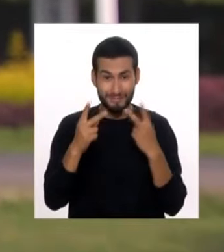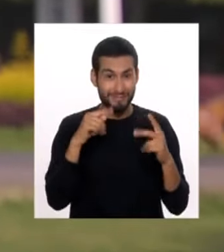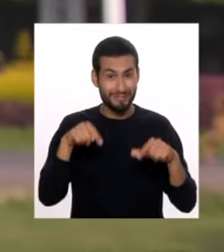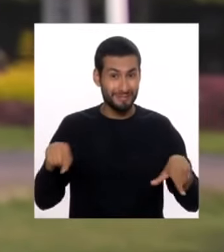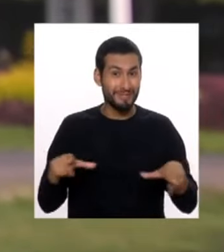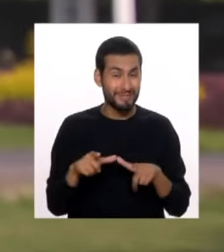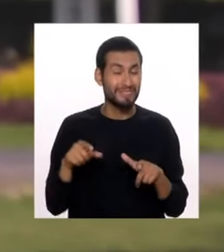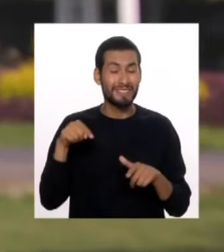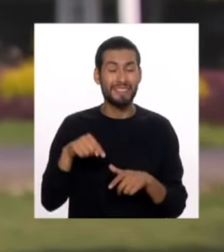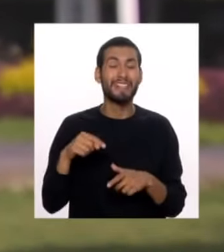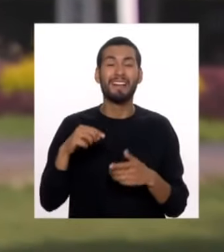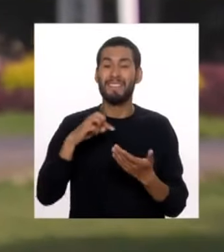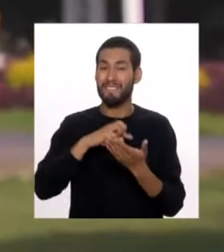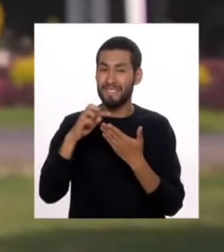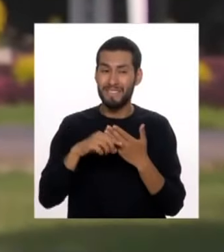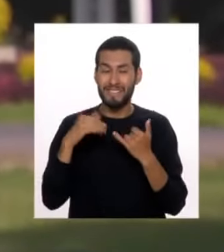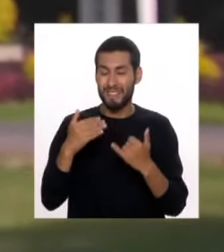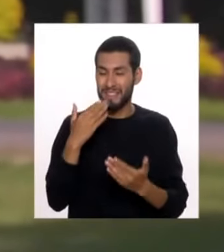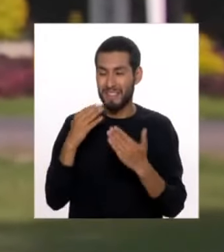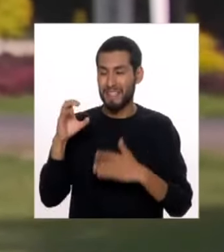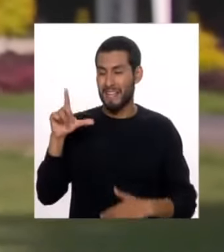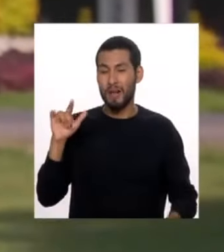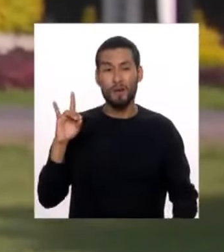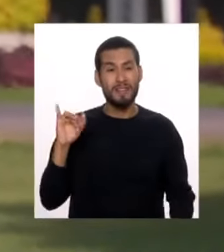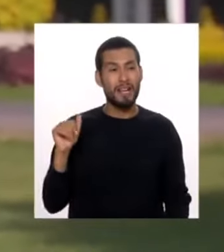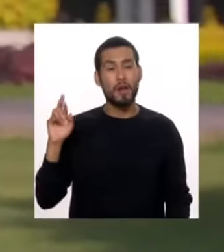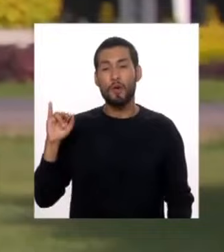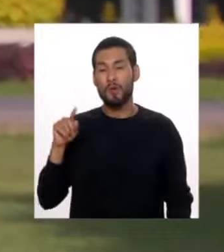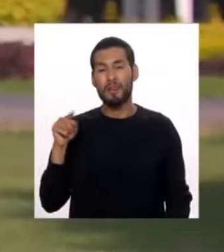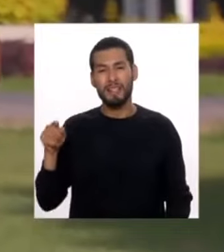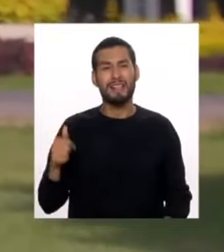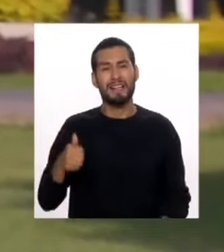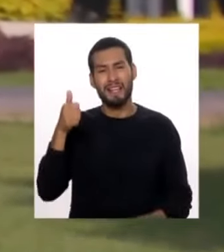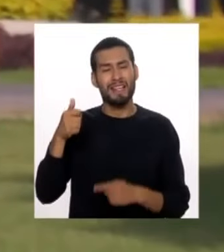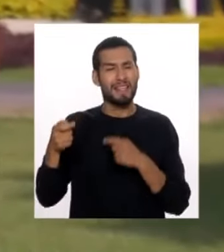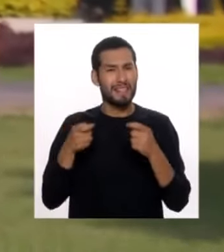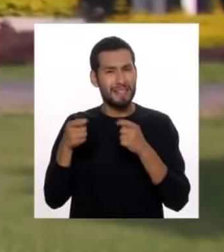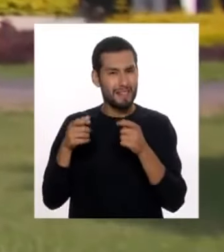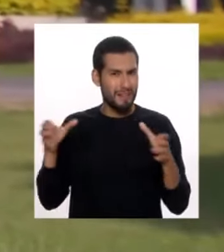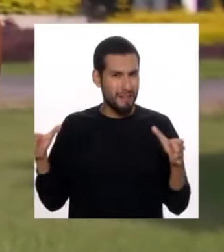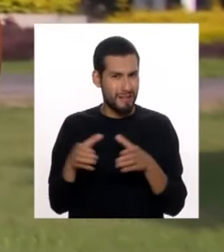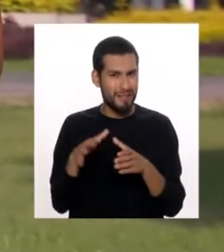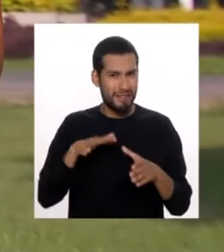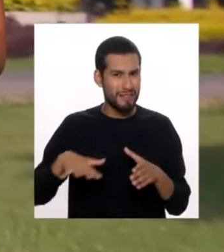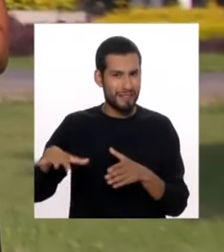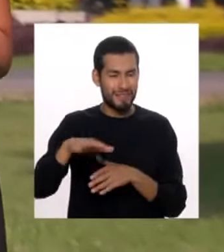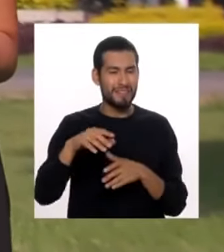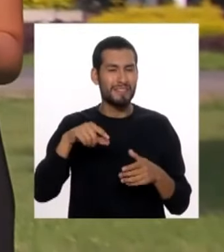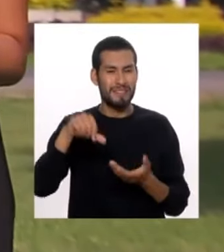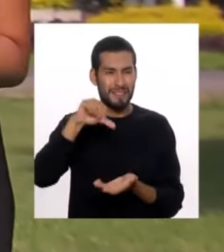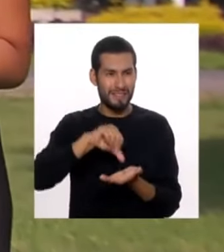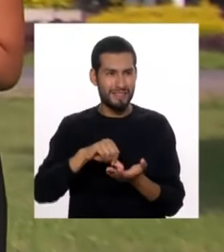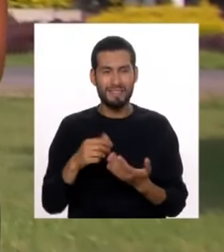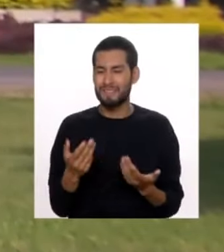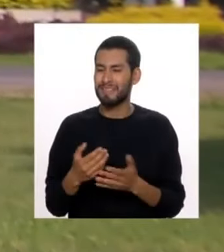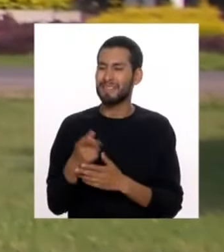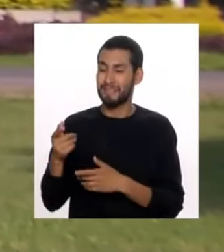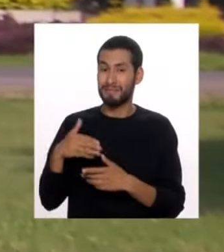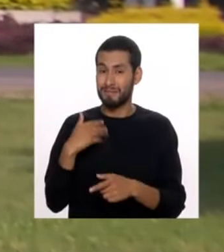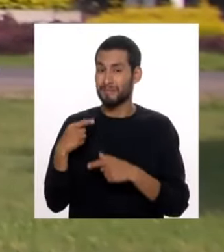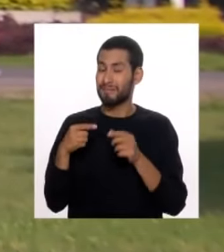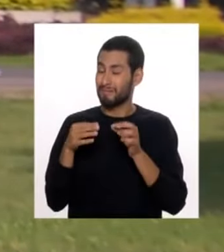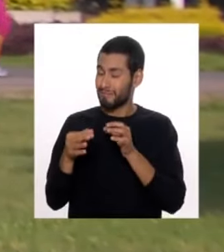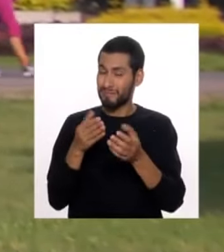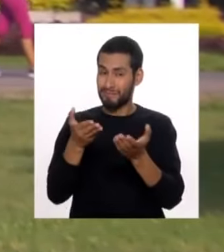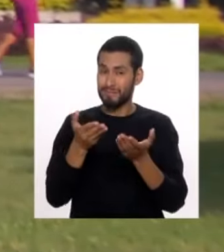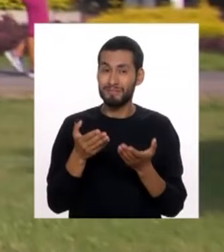este fin de semana, vamos a conversar con Claudia Ruiz, quien es gerenta general del parque, quién nos hará esta